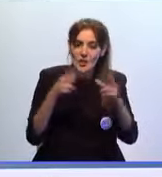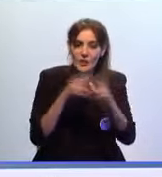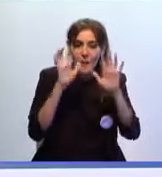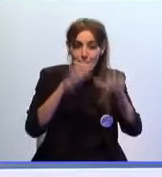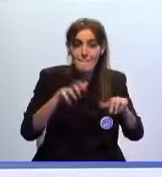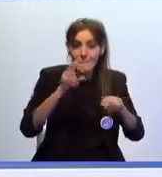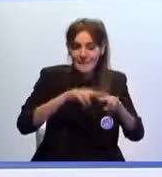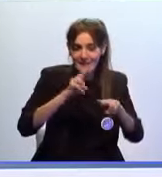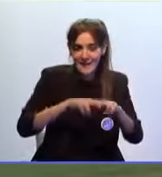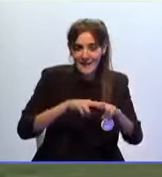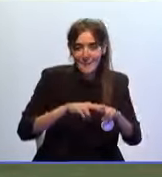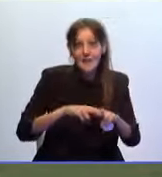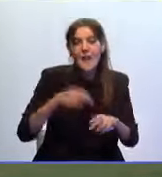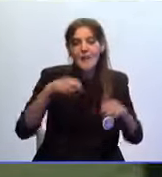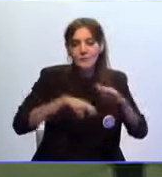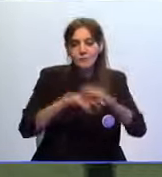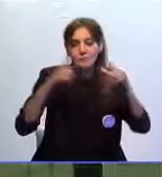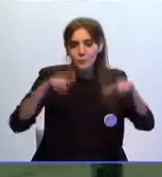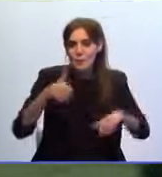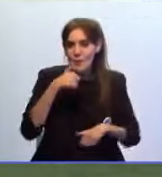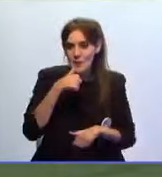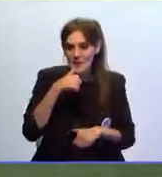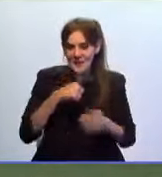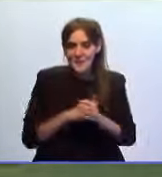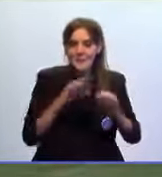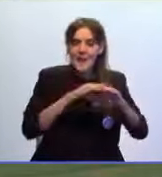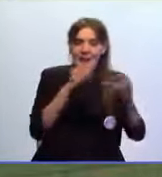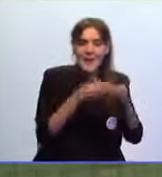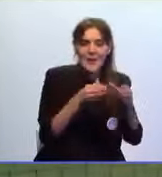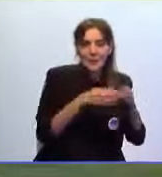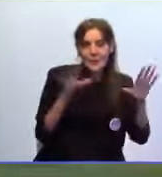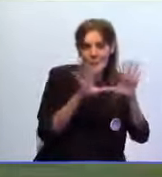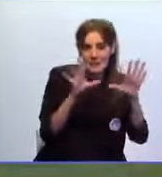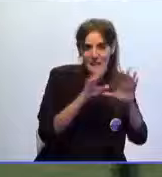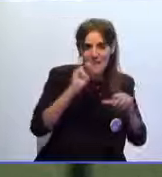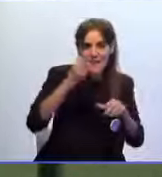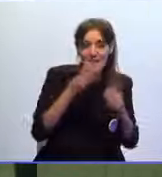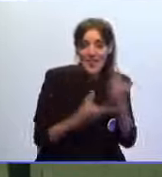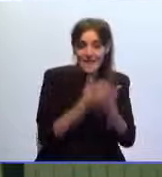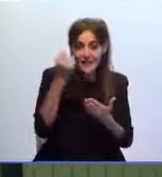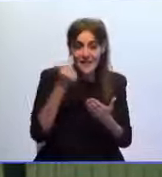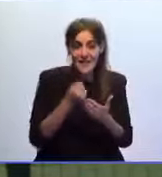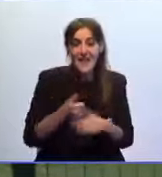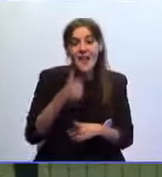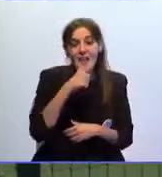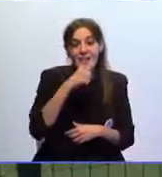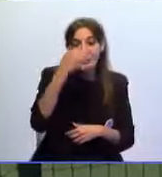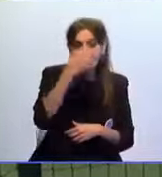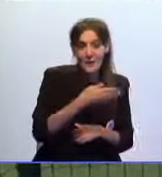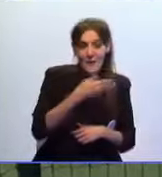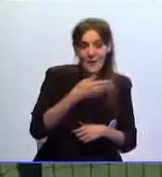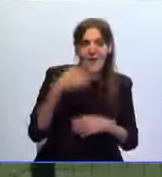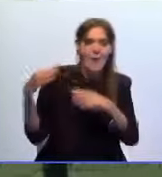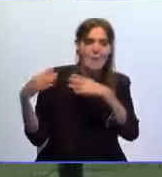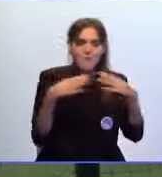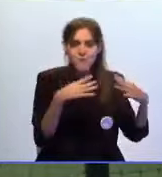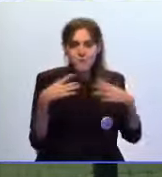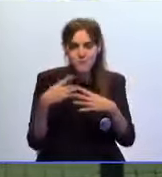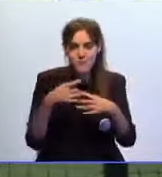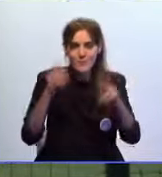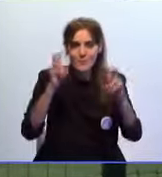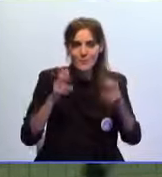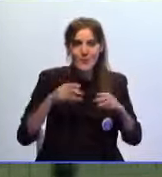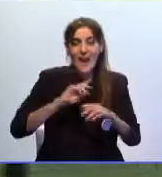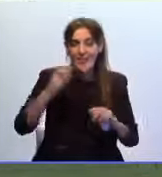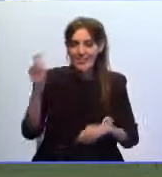Ceuta Fútbol Sala En el grupo décimo de la tercera federación el Ceuta B tratará de prolongar su condición de